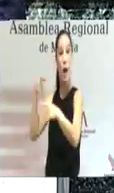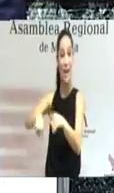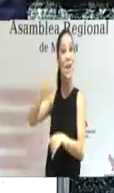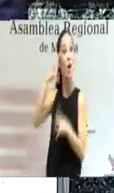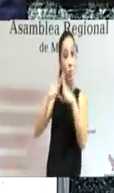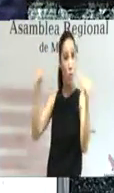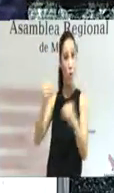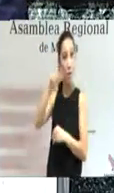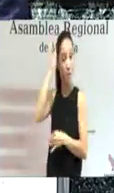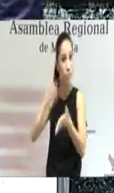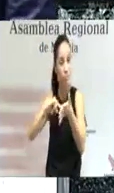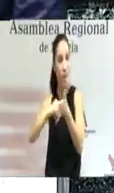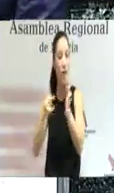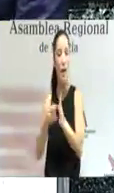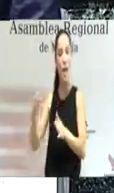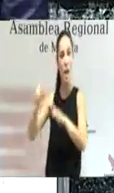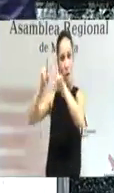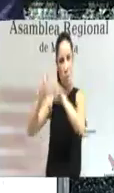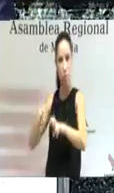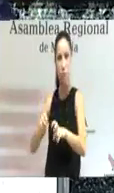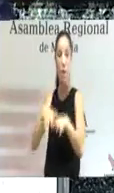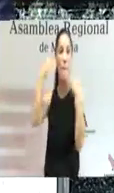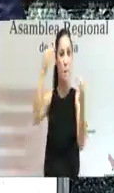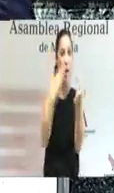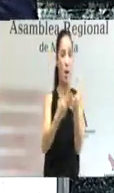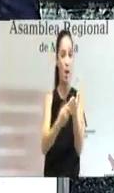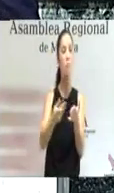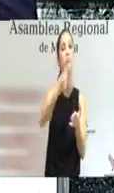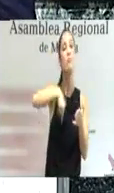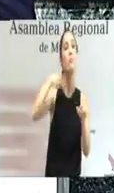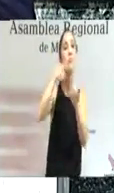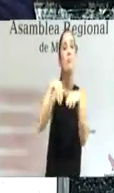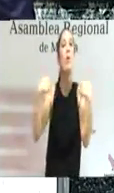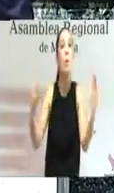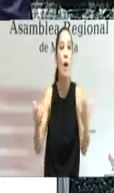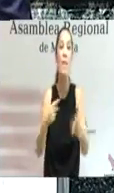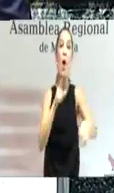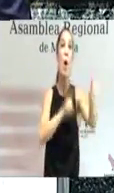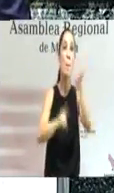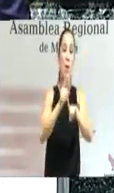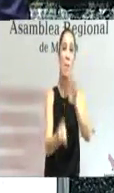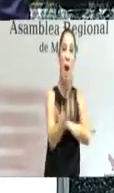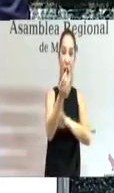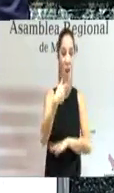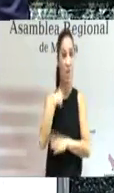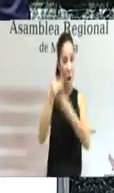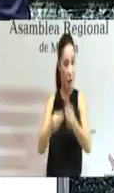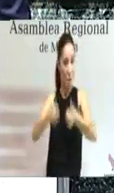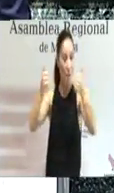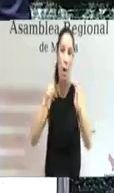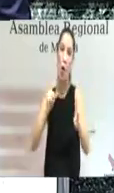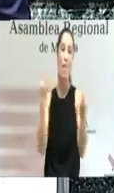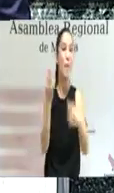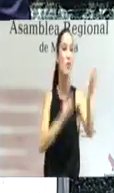Cartagena. Nuestra misión es contribuir a que se solucionen los problemas, no a crearlos. Es